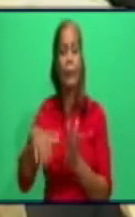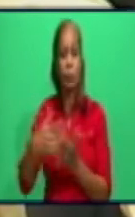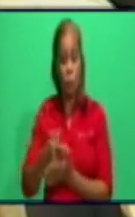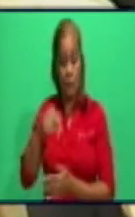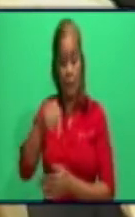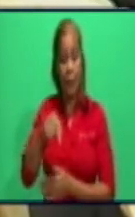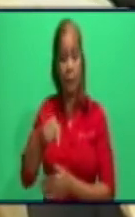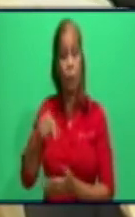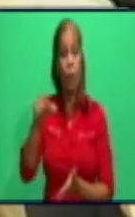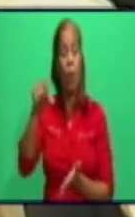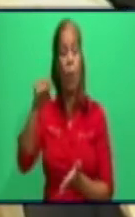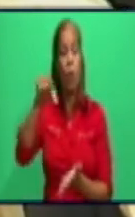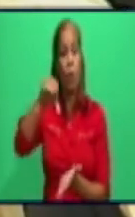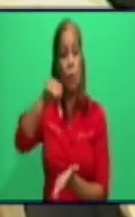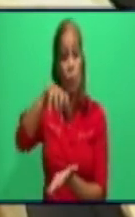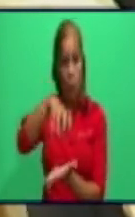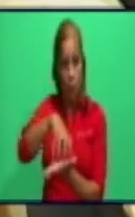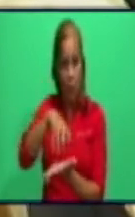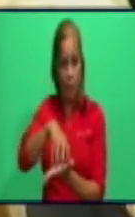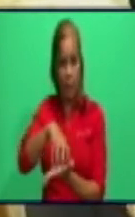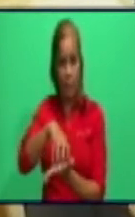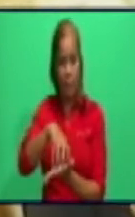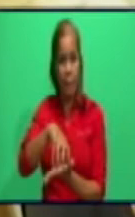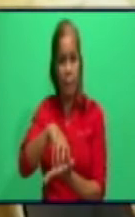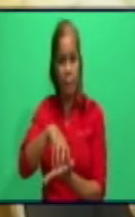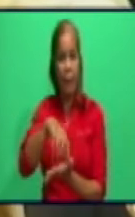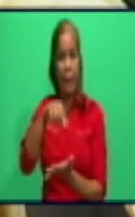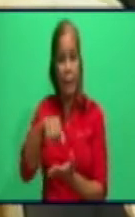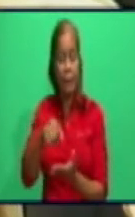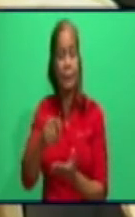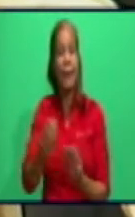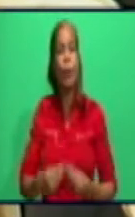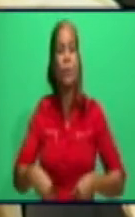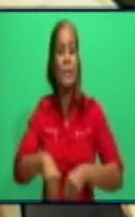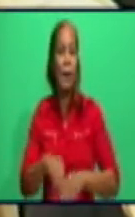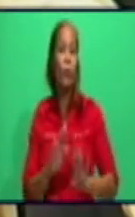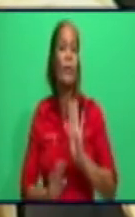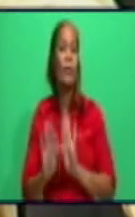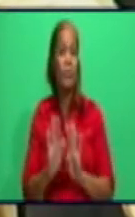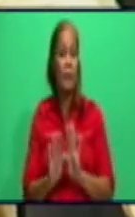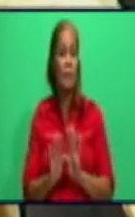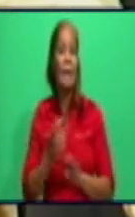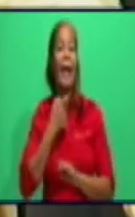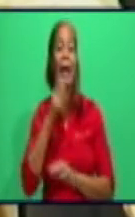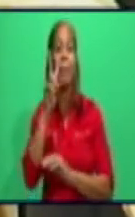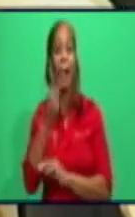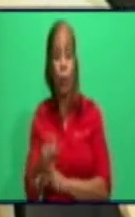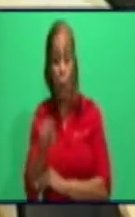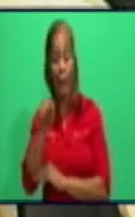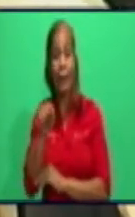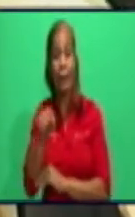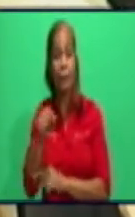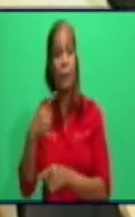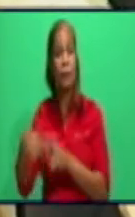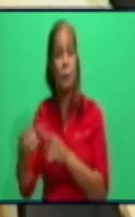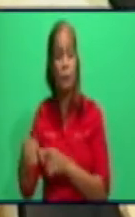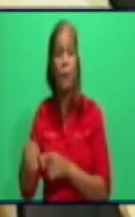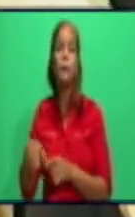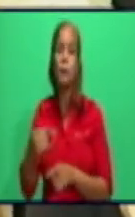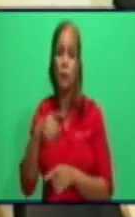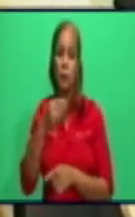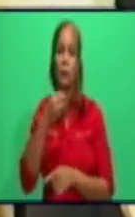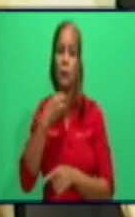creados en la zona de defensa, evalúan estos casos. Y de ser posible, son autorizados, tiene un modelo